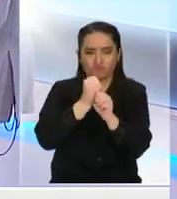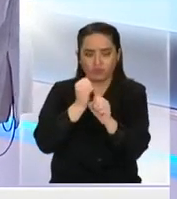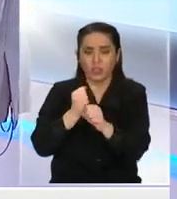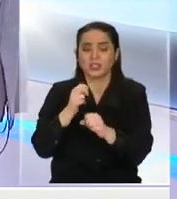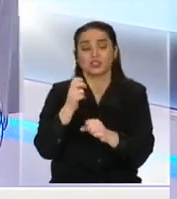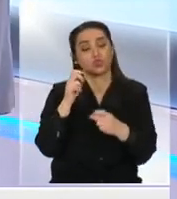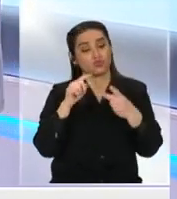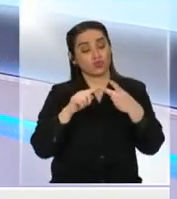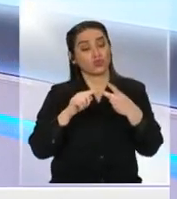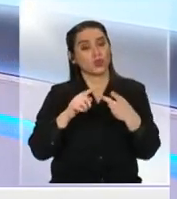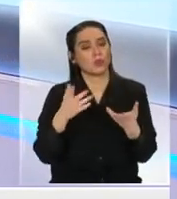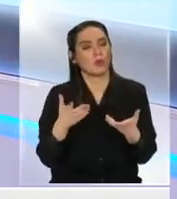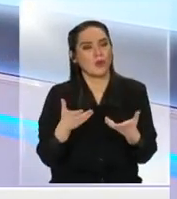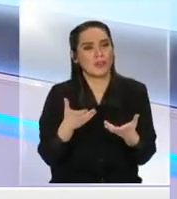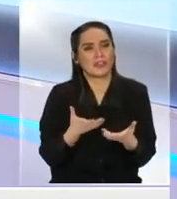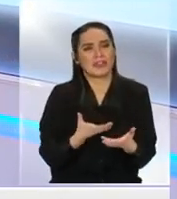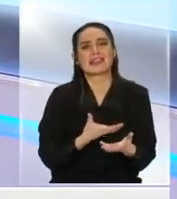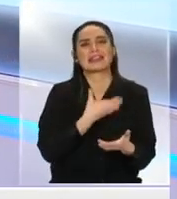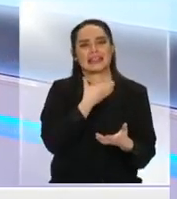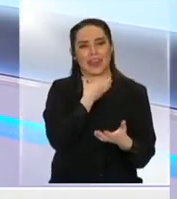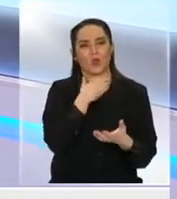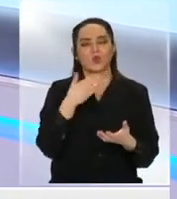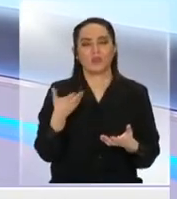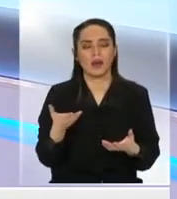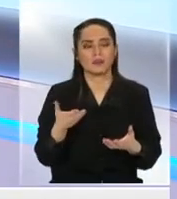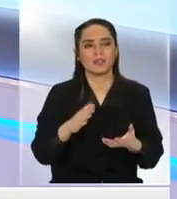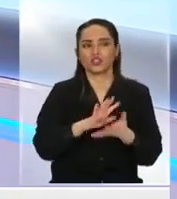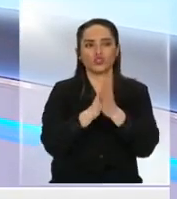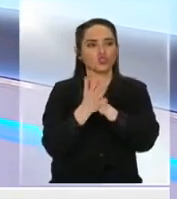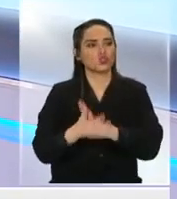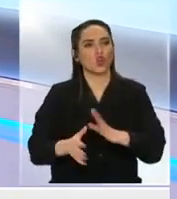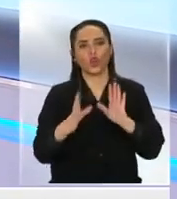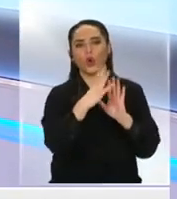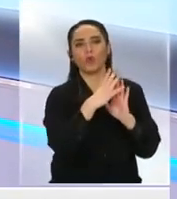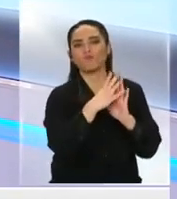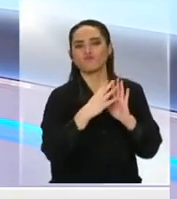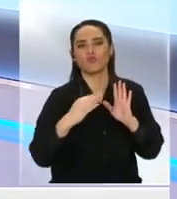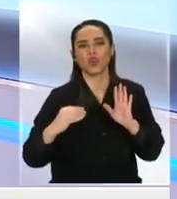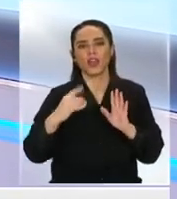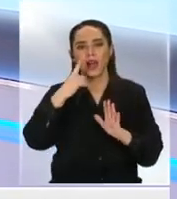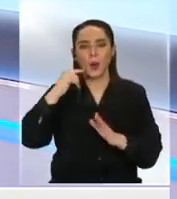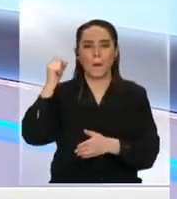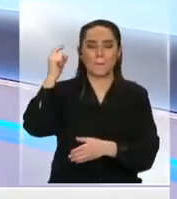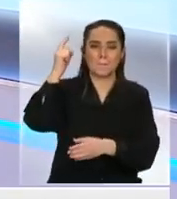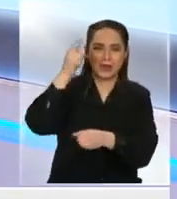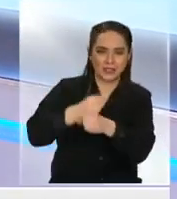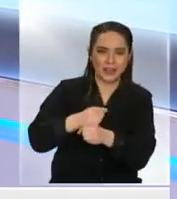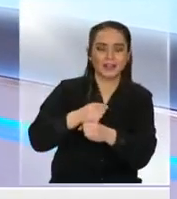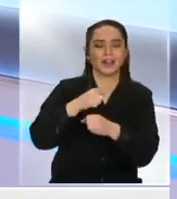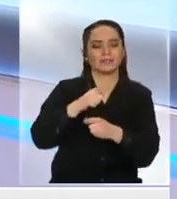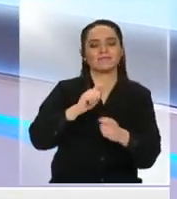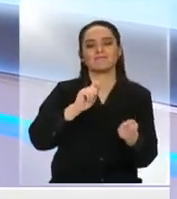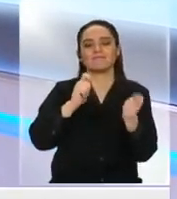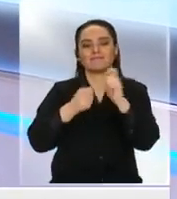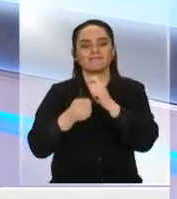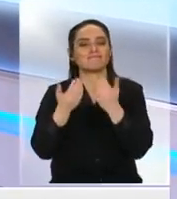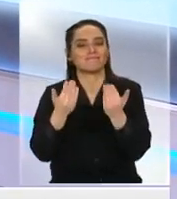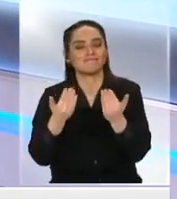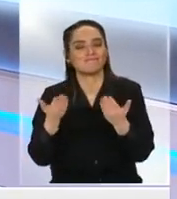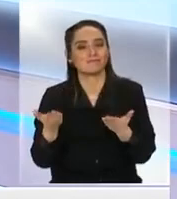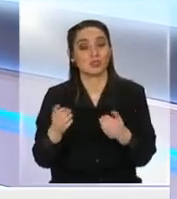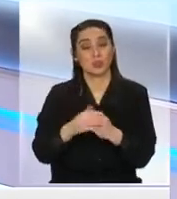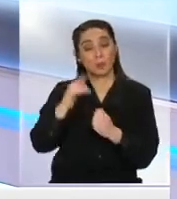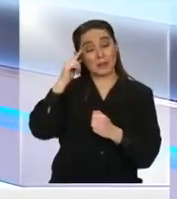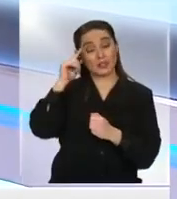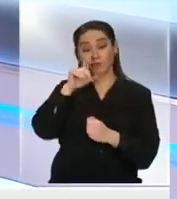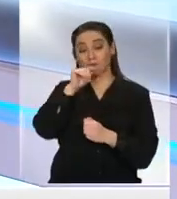país sino que el modelo más cercal en todo el mundo y que esperamos que contribuya a mejorar. Creo que este tuit